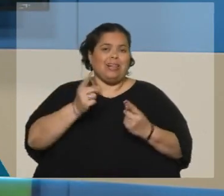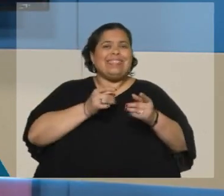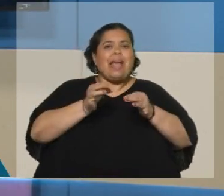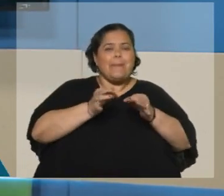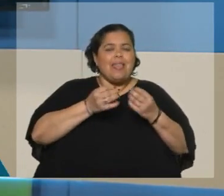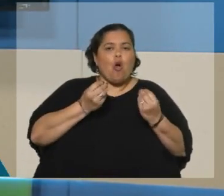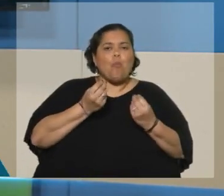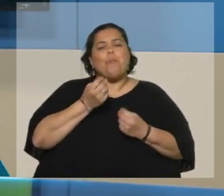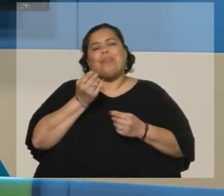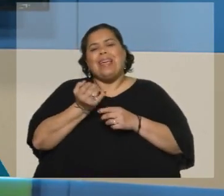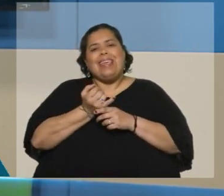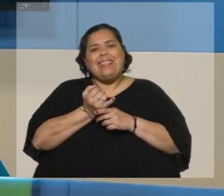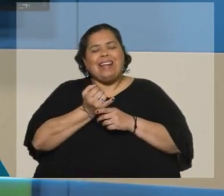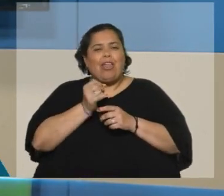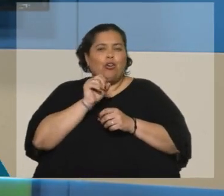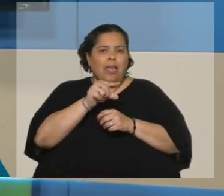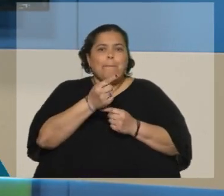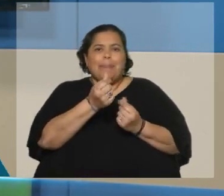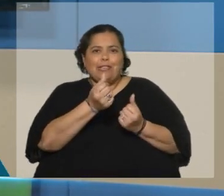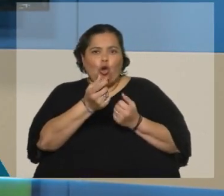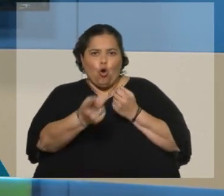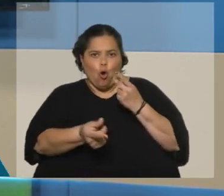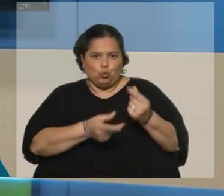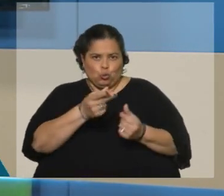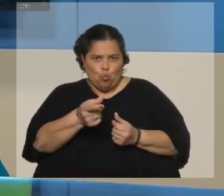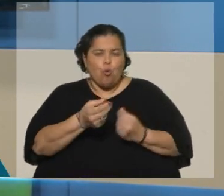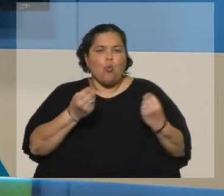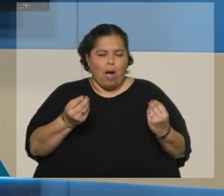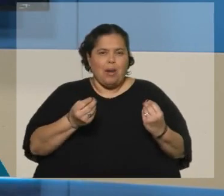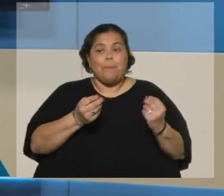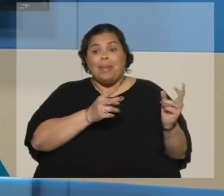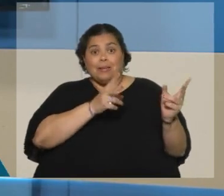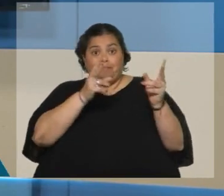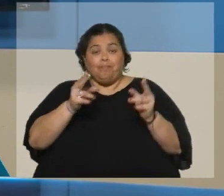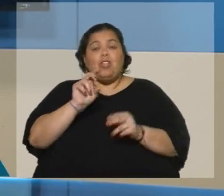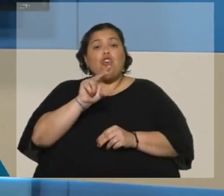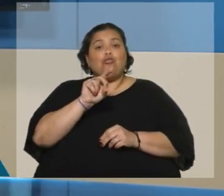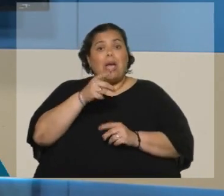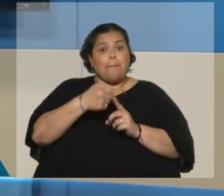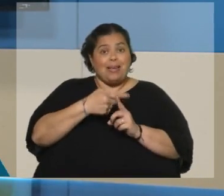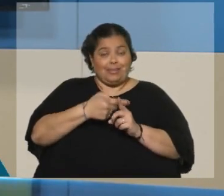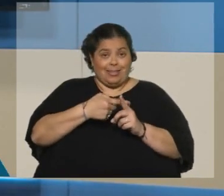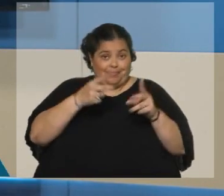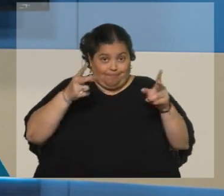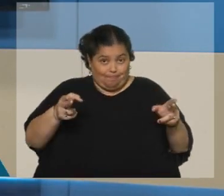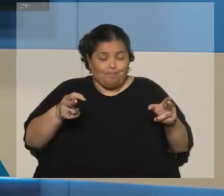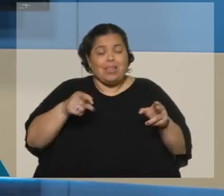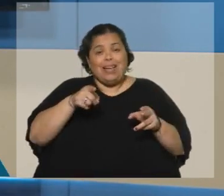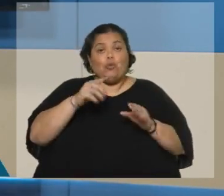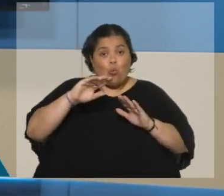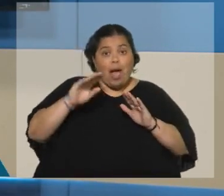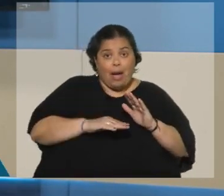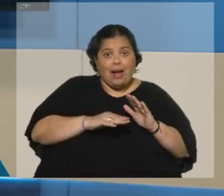precios al consumo, en su dato más relevante, que es a 12 meses, tuvo una baja. Si tomamos el dato solamente